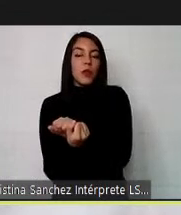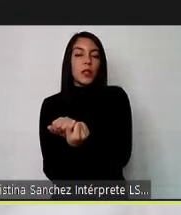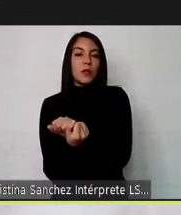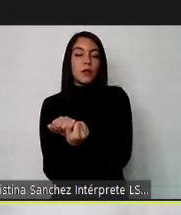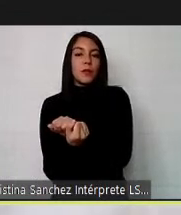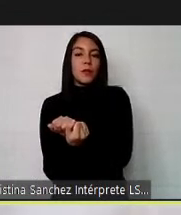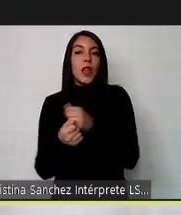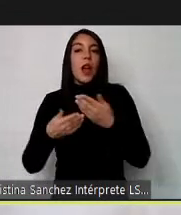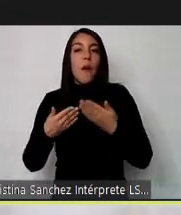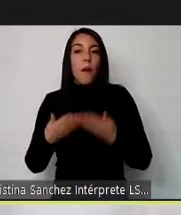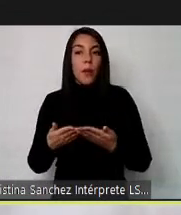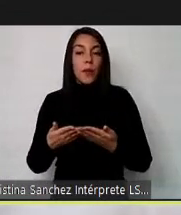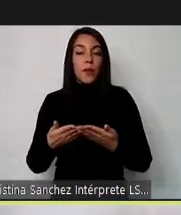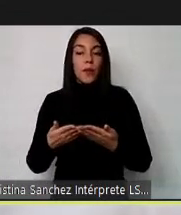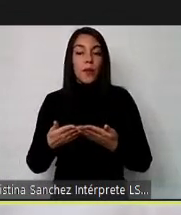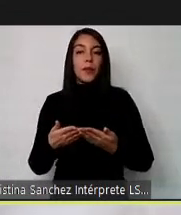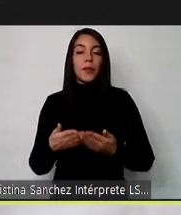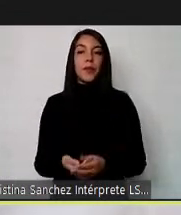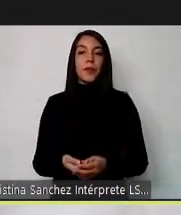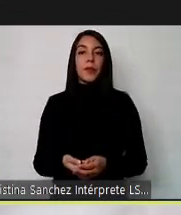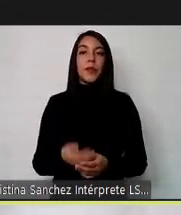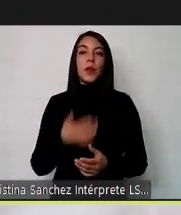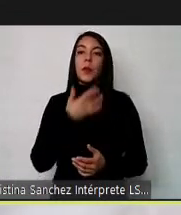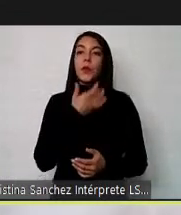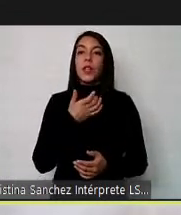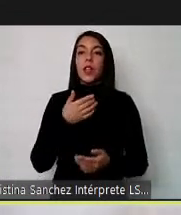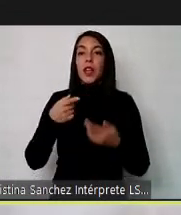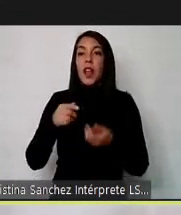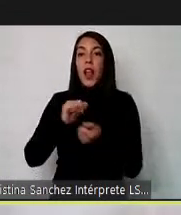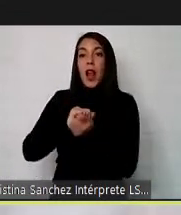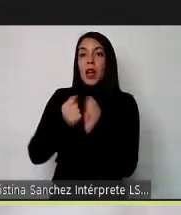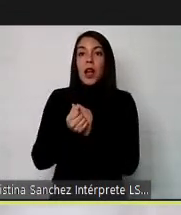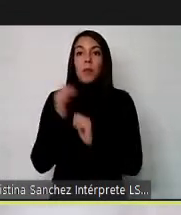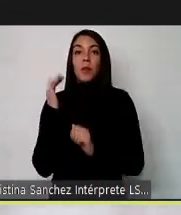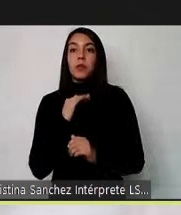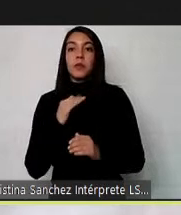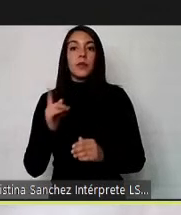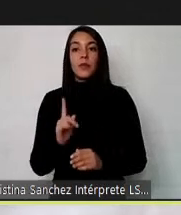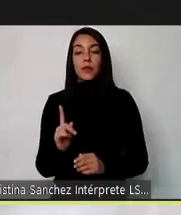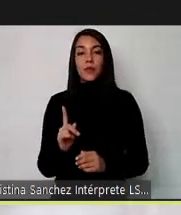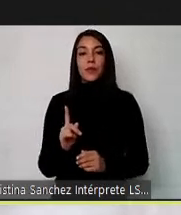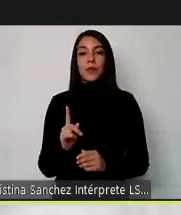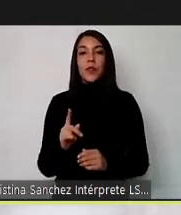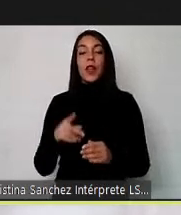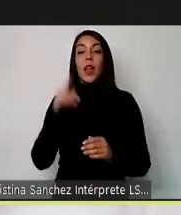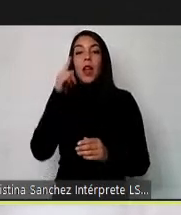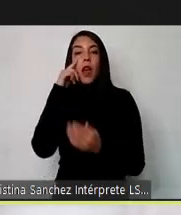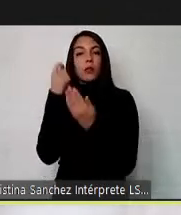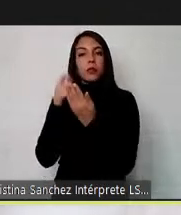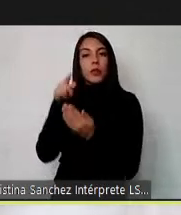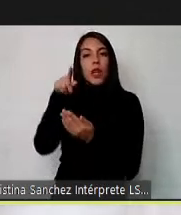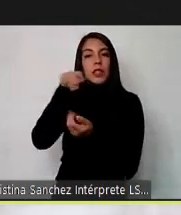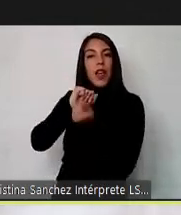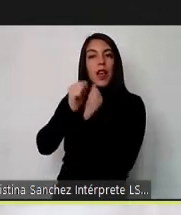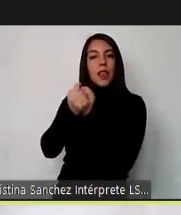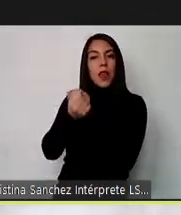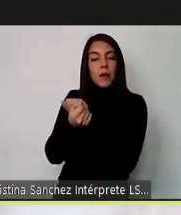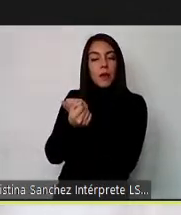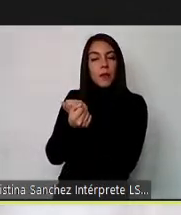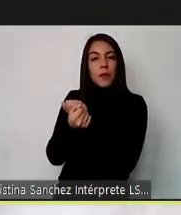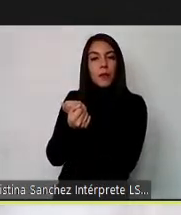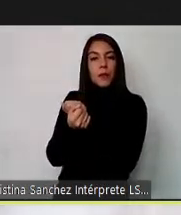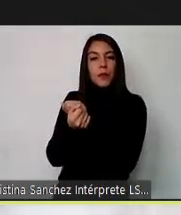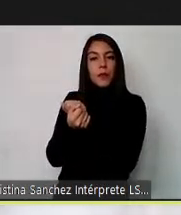hoy porque no no es automático el cambio como yo les decía tenemos que reconocer que esas adecuaciones y esas adaptaciones